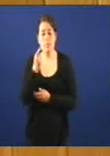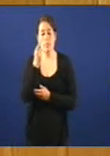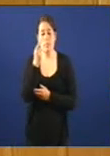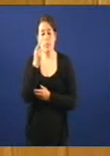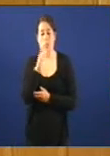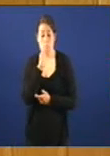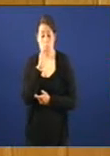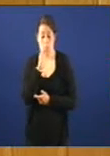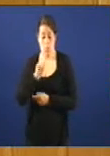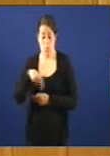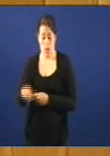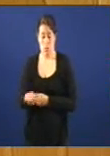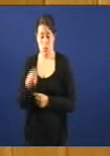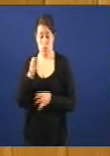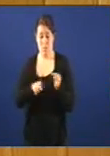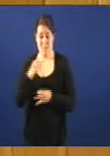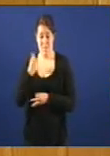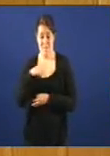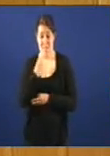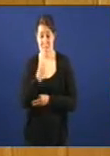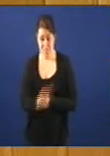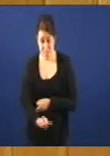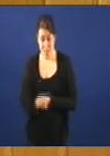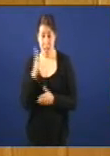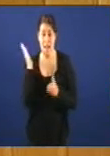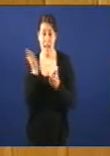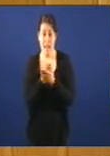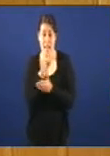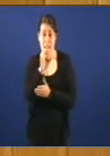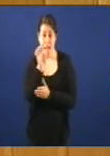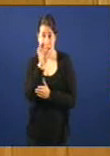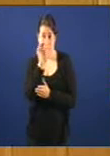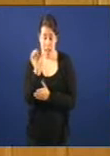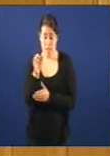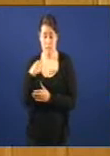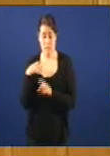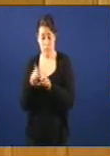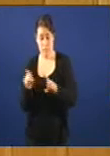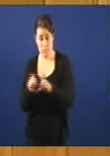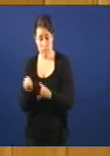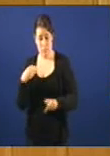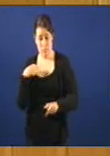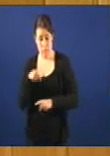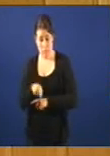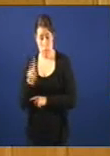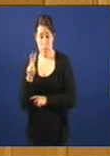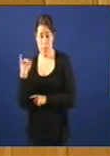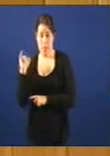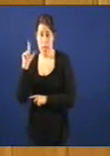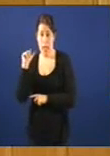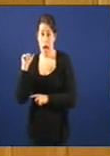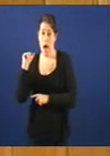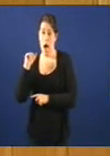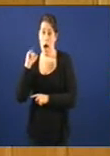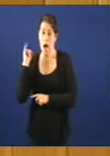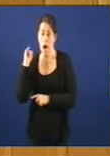mesmo despois de que a justicia se pronunciase sobre o ere plantexado pola empresa que adquiriu a planta de Cuca en Vilaxoan creo que pouco